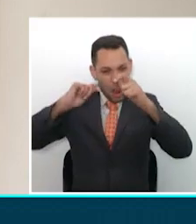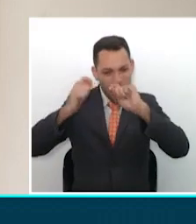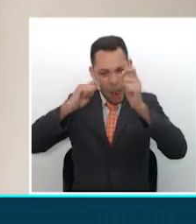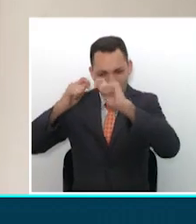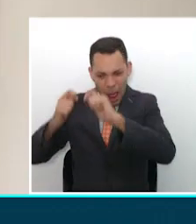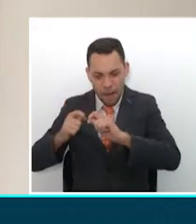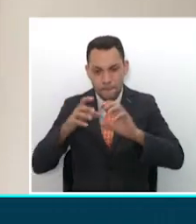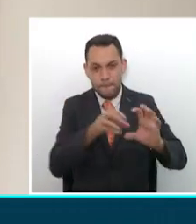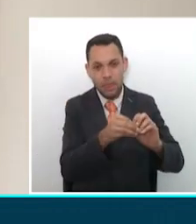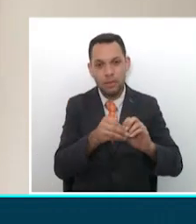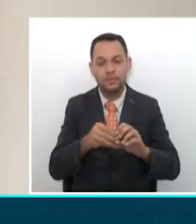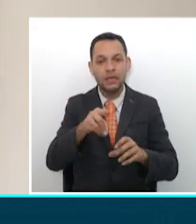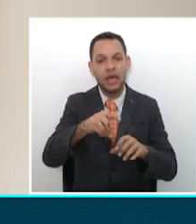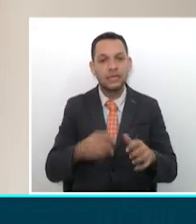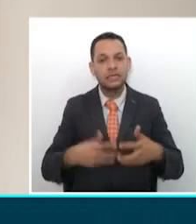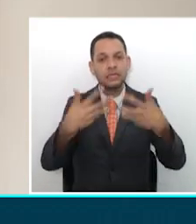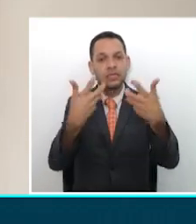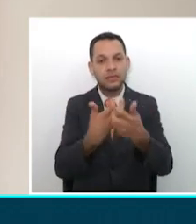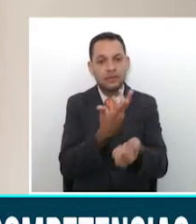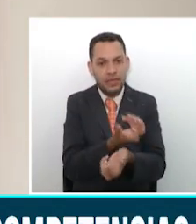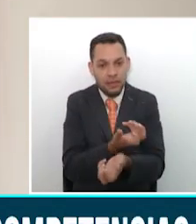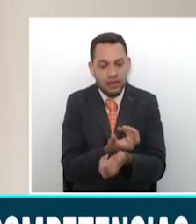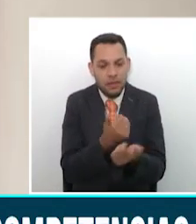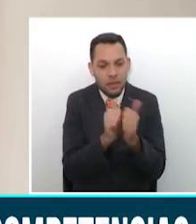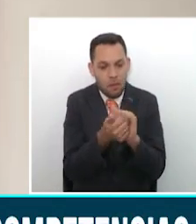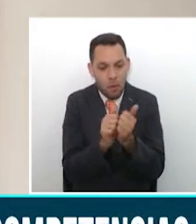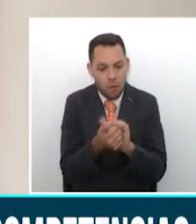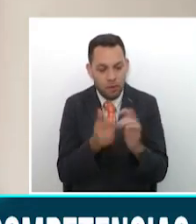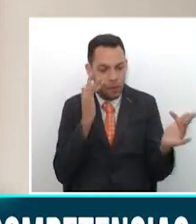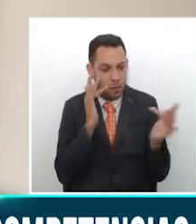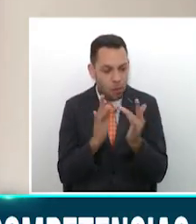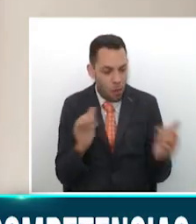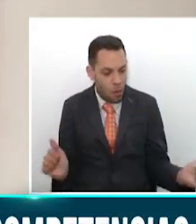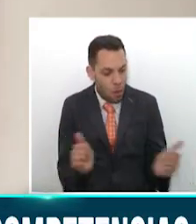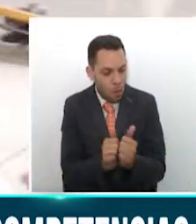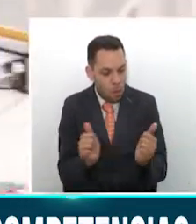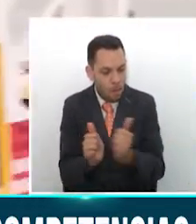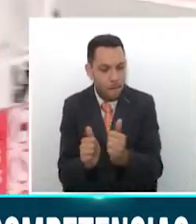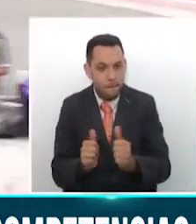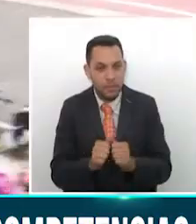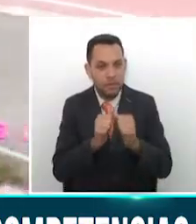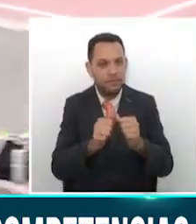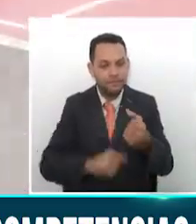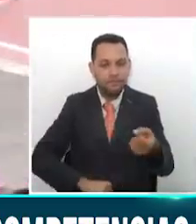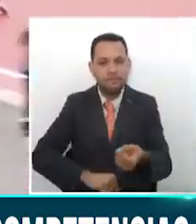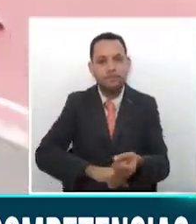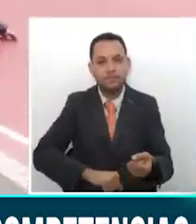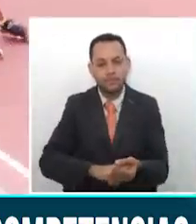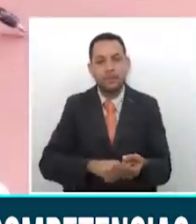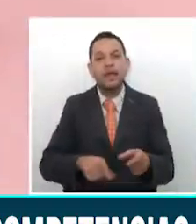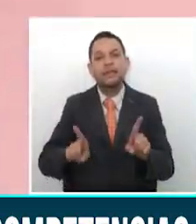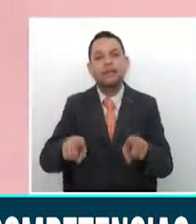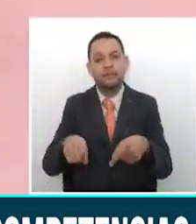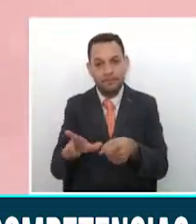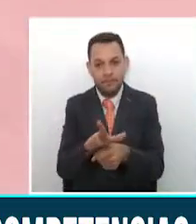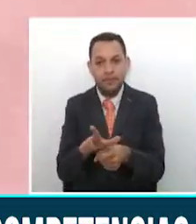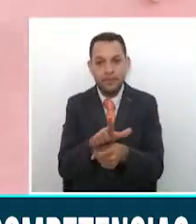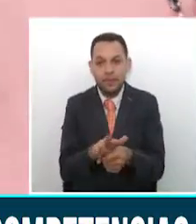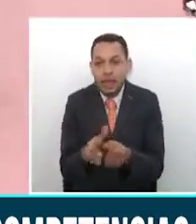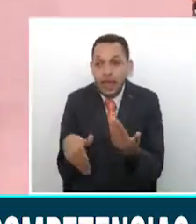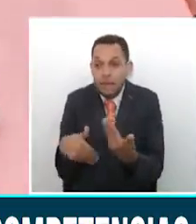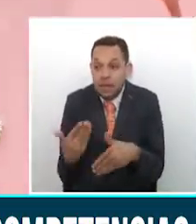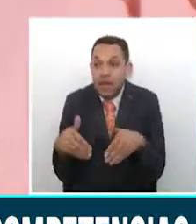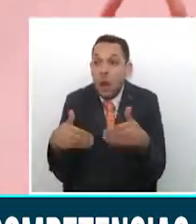su equipo de las ciencias aplicadas al deporte están realizando el acompañamiento a nuestros deportistas. La liga de patinaje también está a la espera de la elaboración de